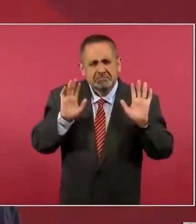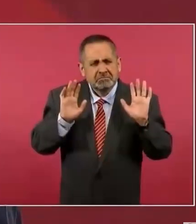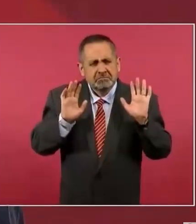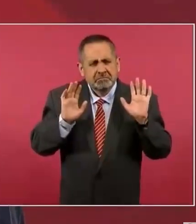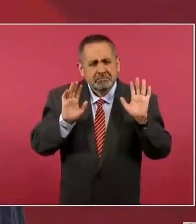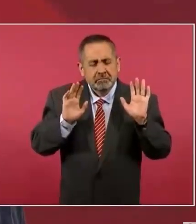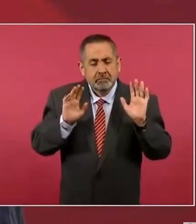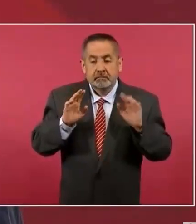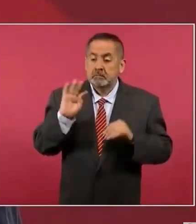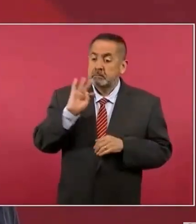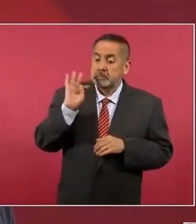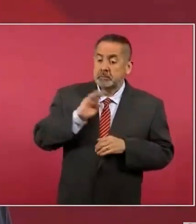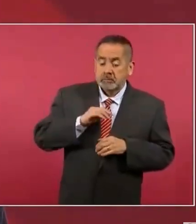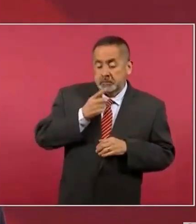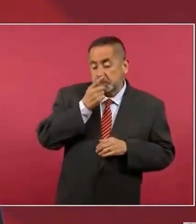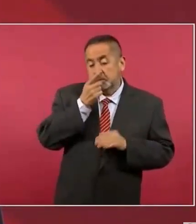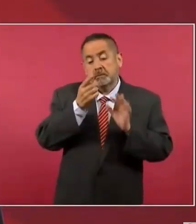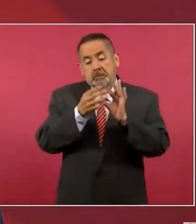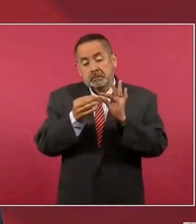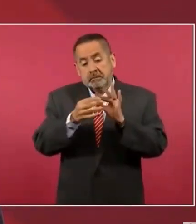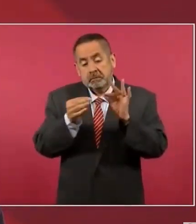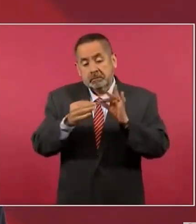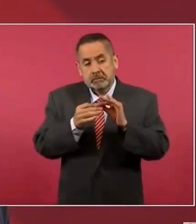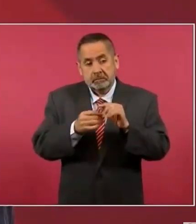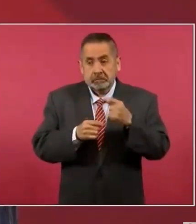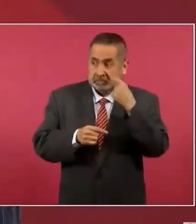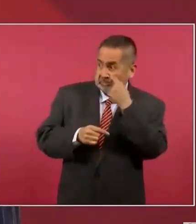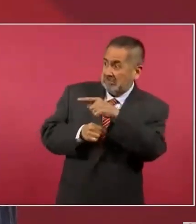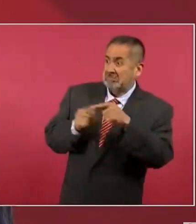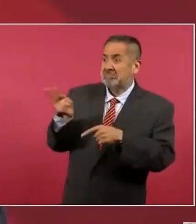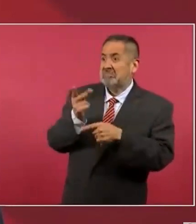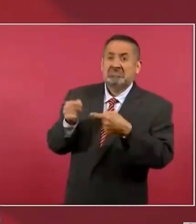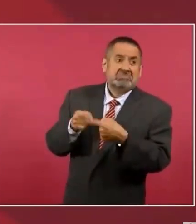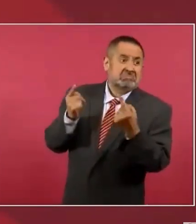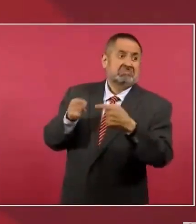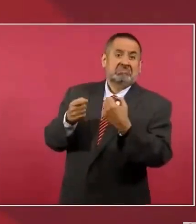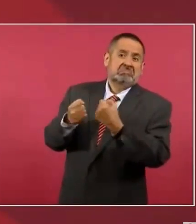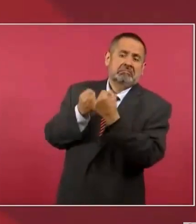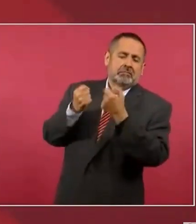atizar diferencias. Entonces, no tiene caso.